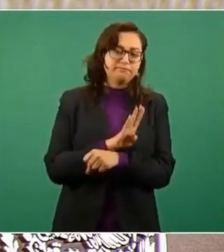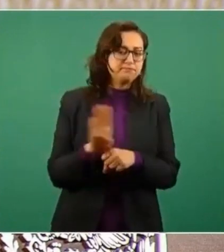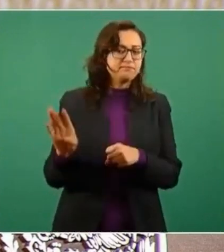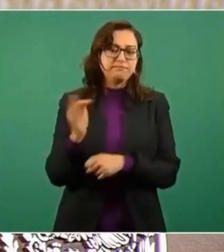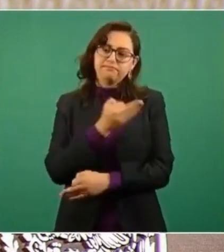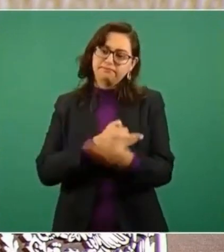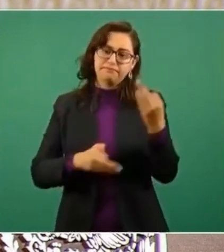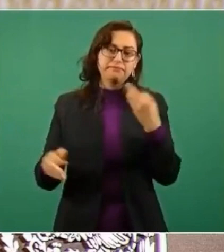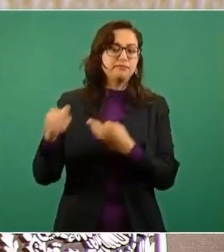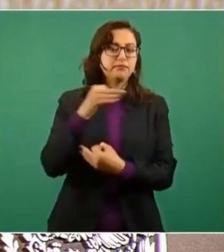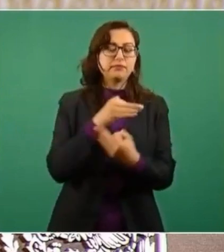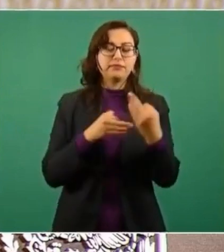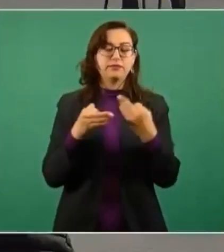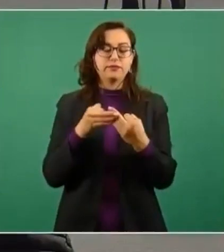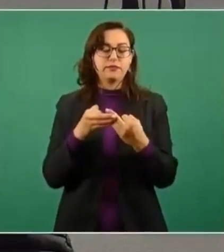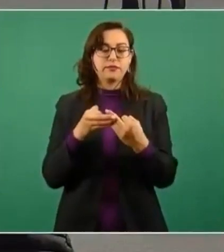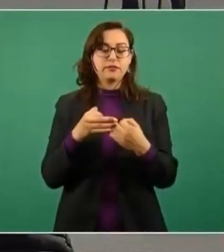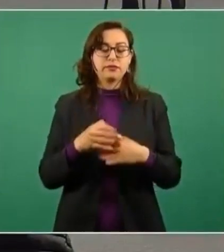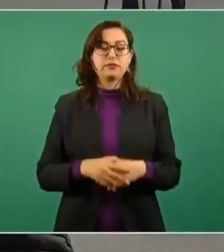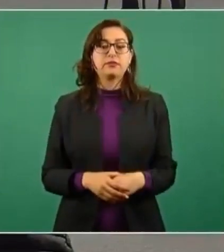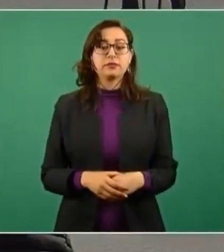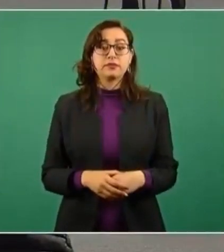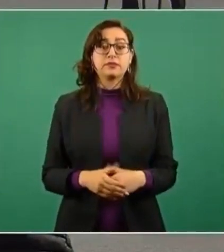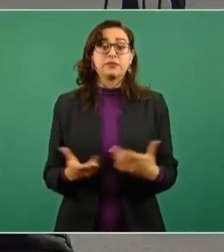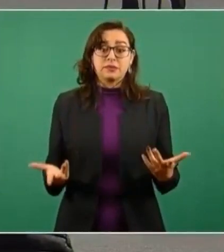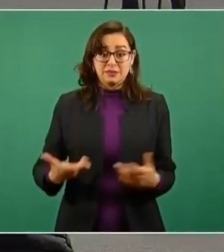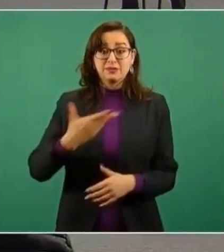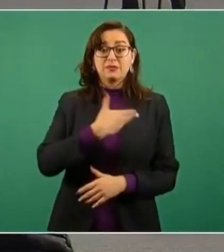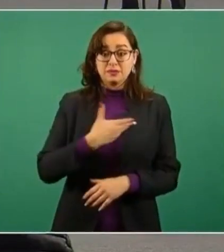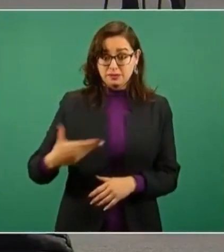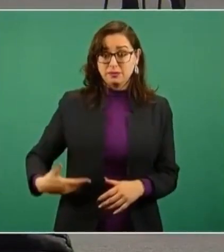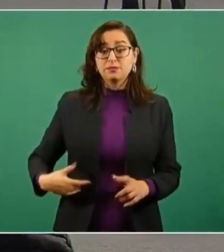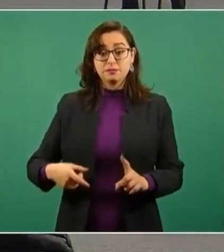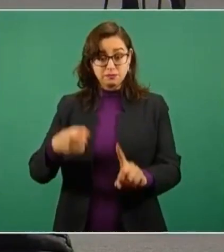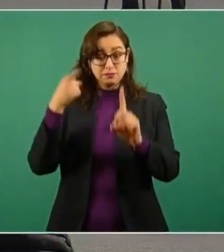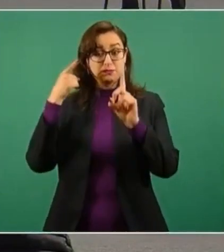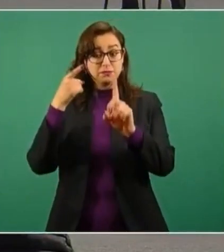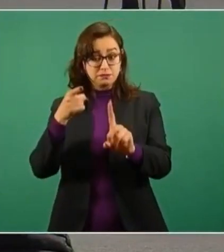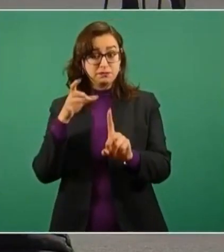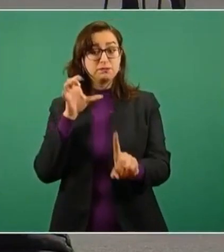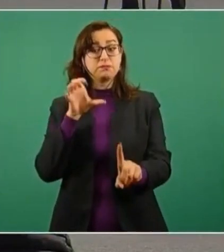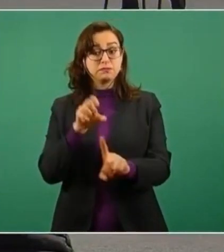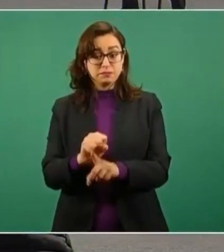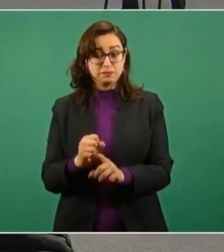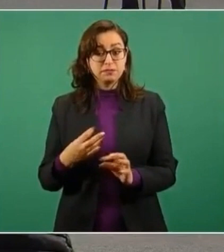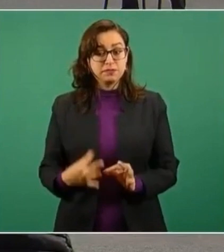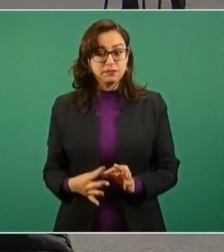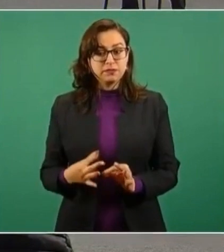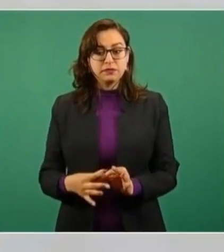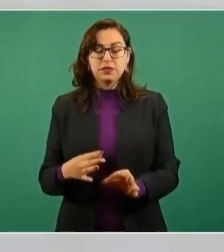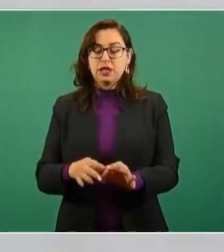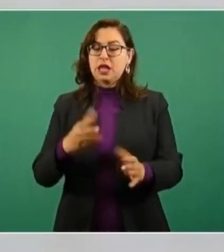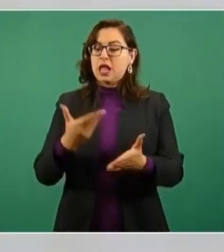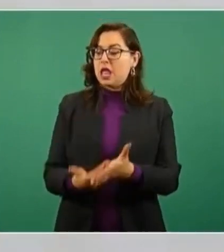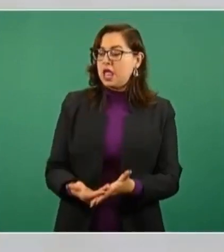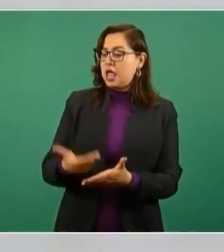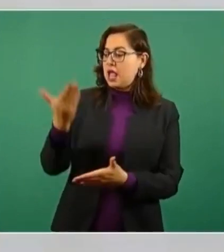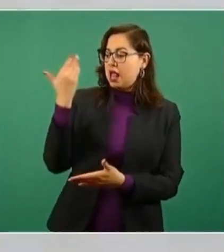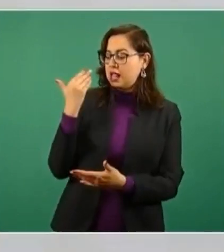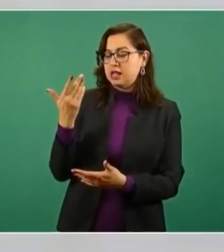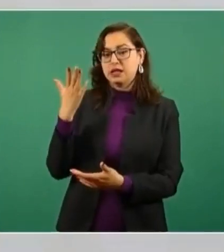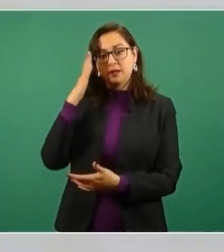en donde él ha hecho acciones tendientes precisamente a lograr ese objetivo. Ya lo mencionaba el maestro Esteban Montezuma,